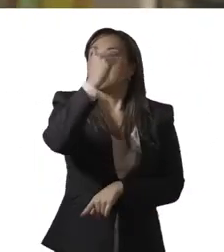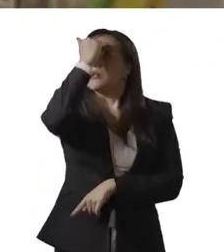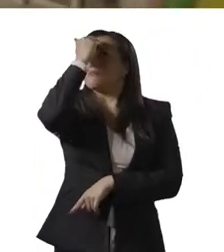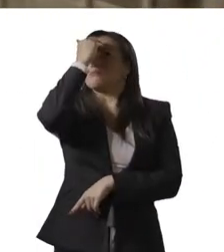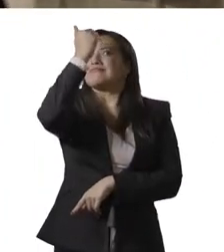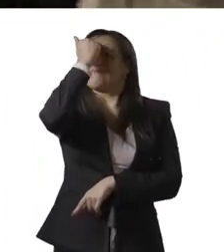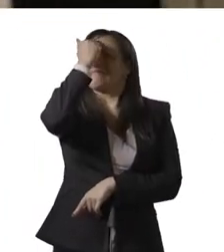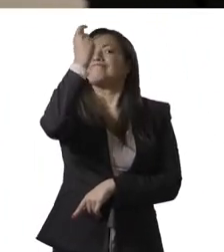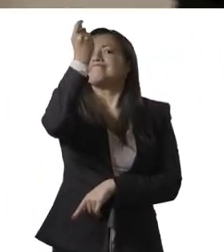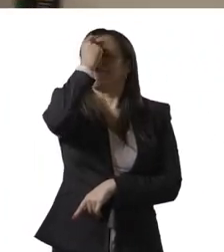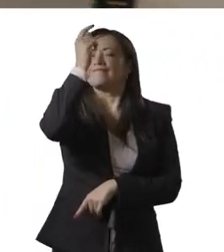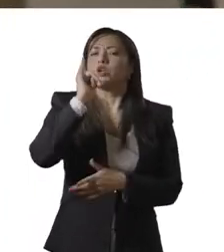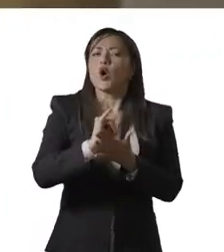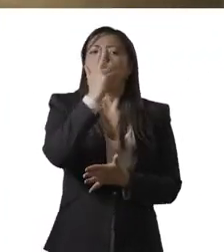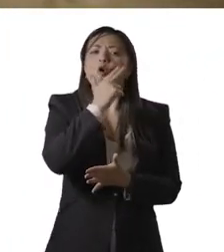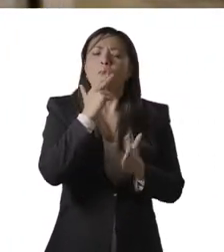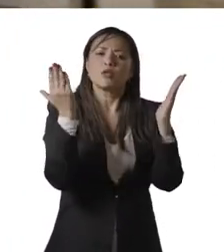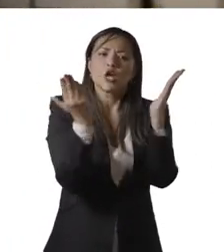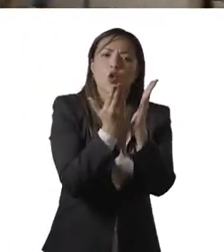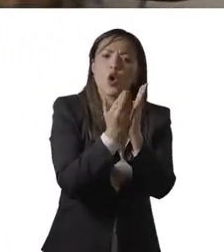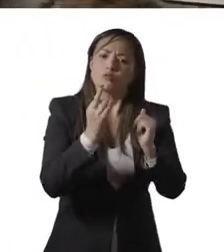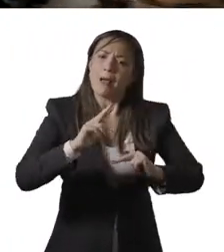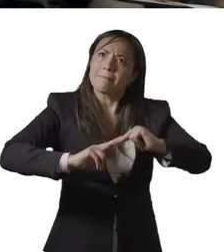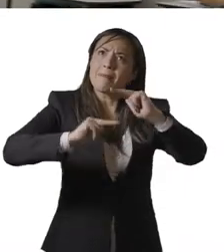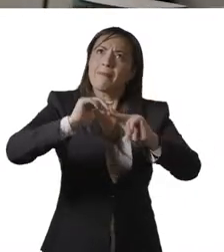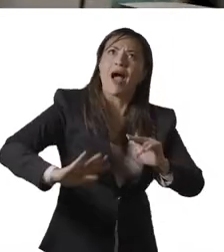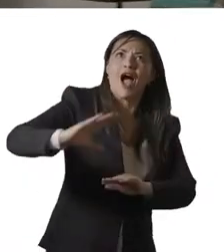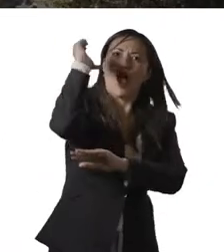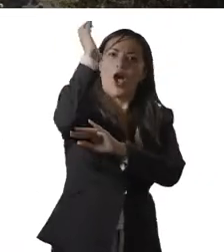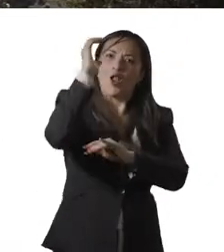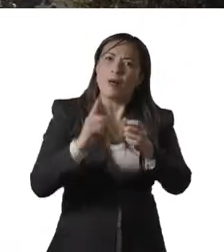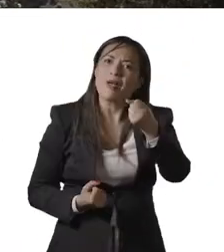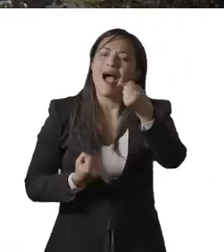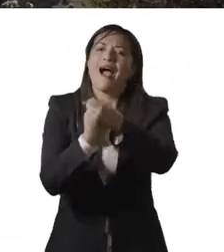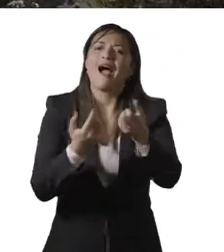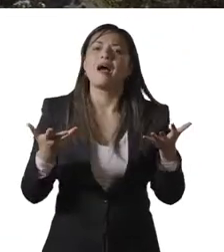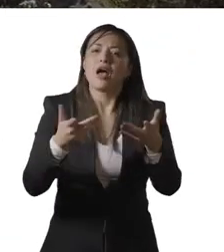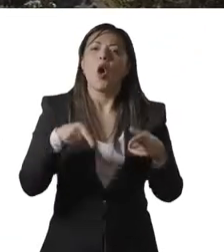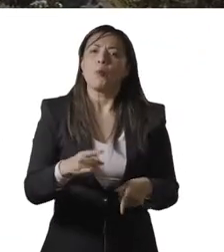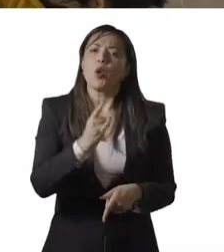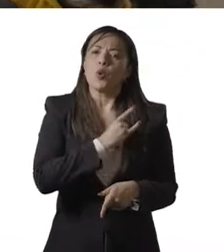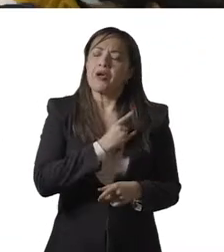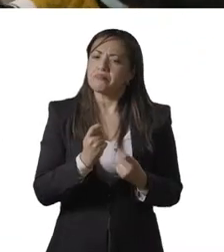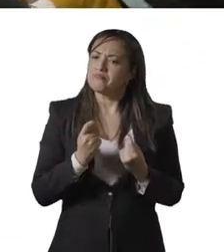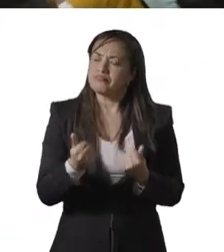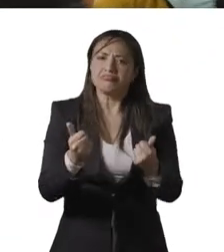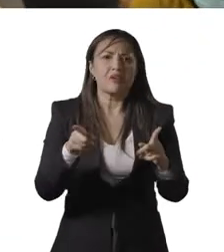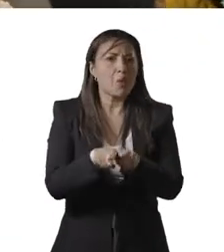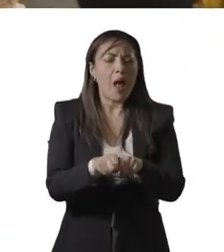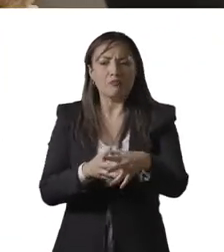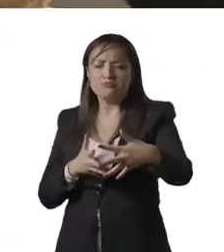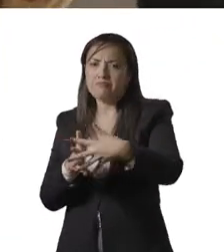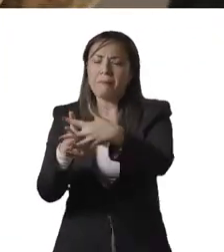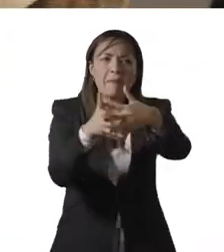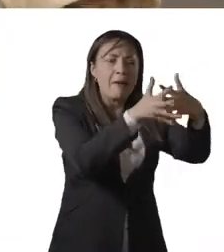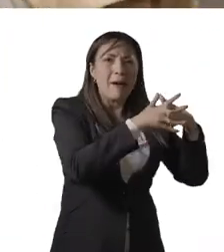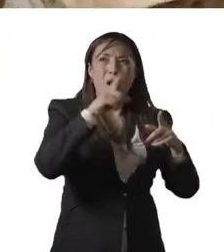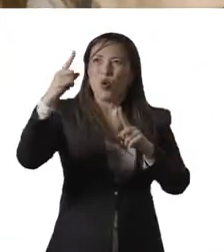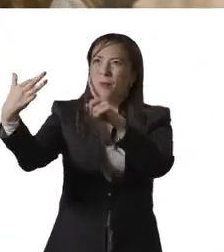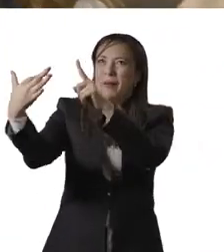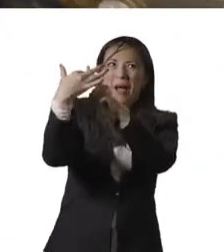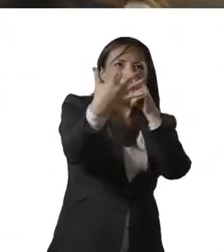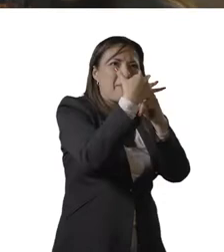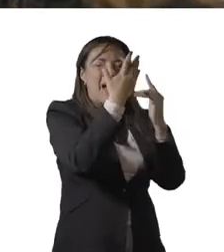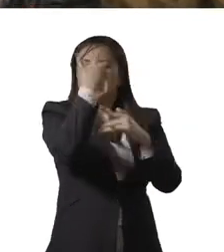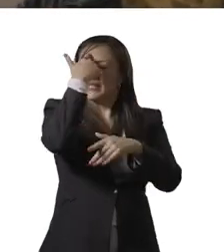Sin olvidar su compromiso con la educación y la construcción del país, la universidad logró adaptarse rápidamente en medio de este clima